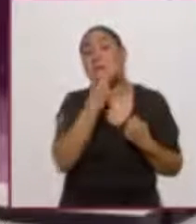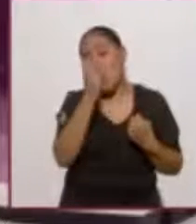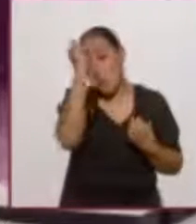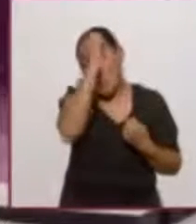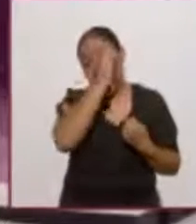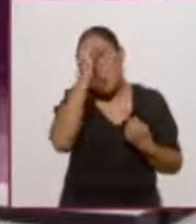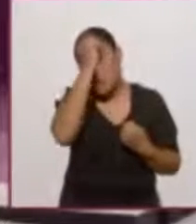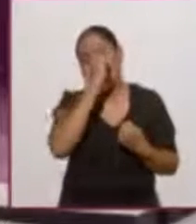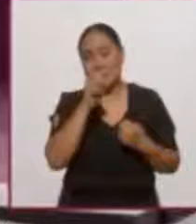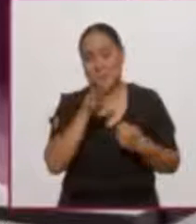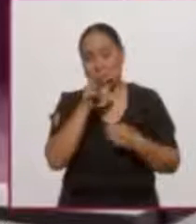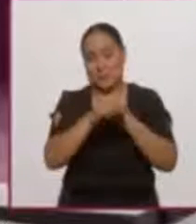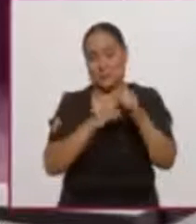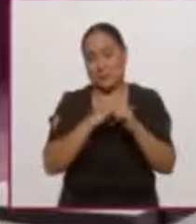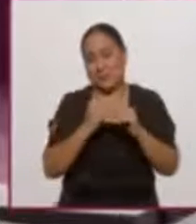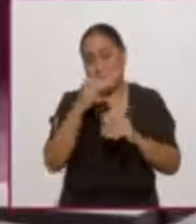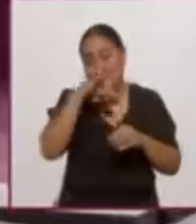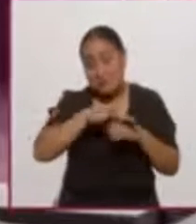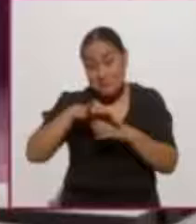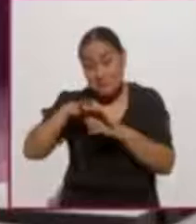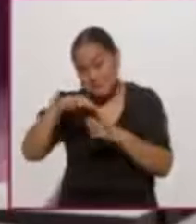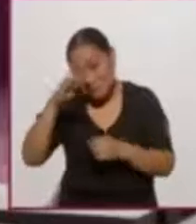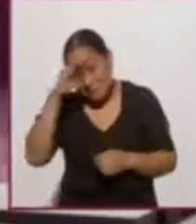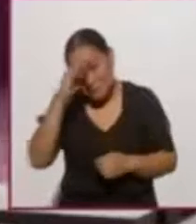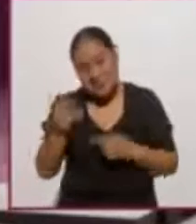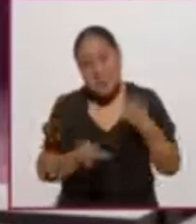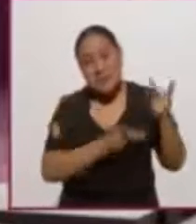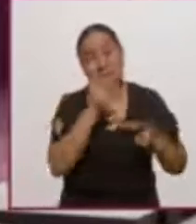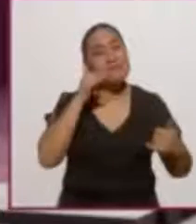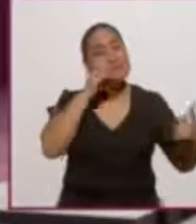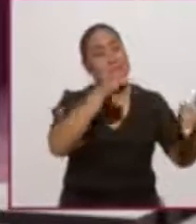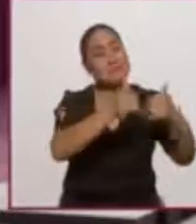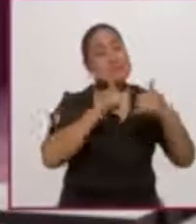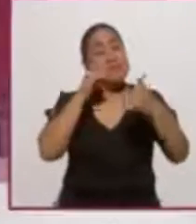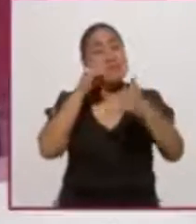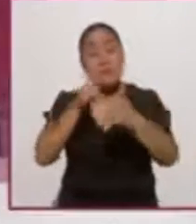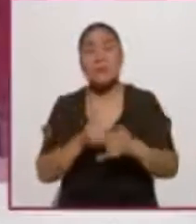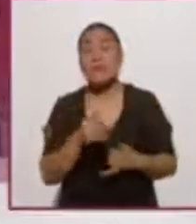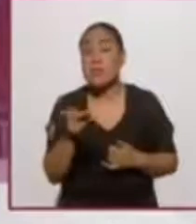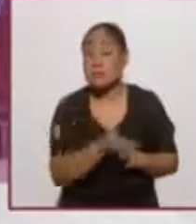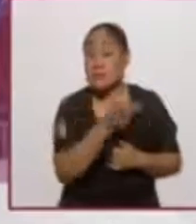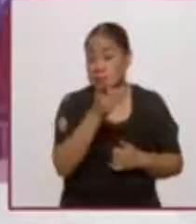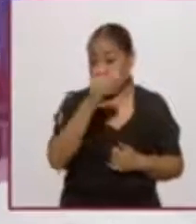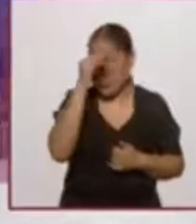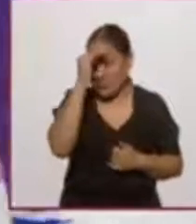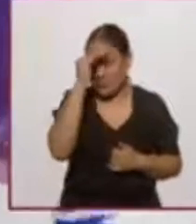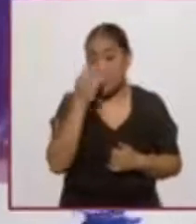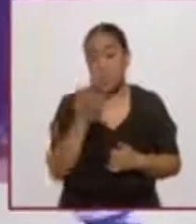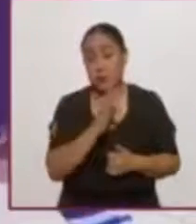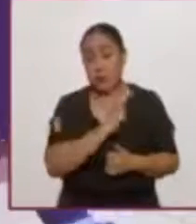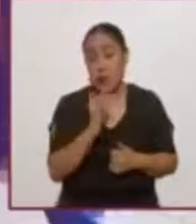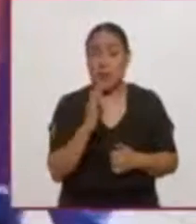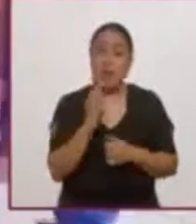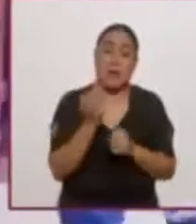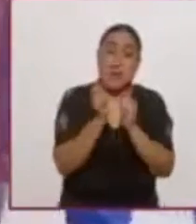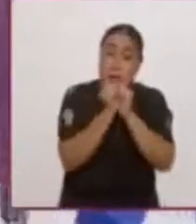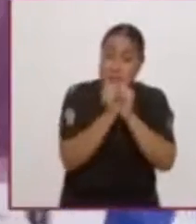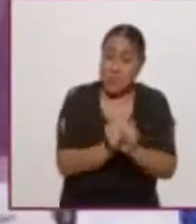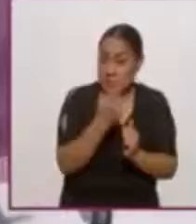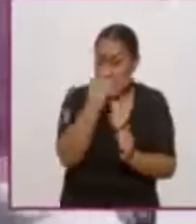18 años en esta medición telefónica. Creen que esto debería ser una medida permanente, lo cual